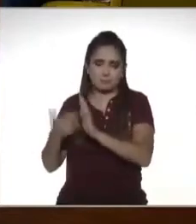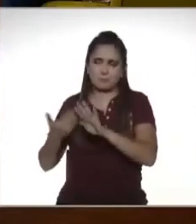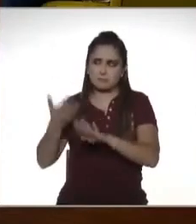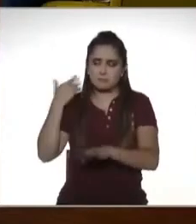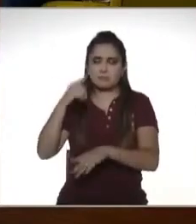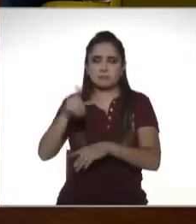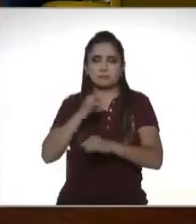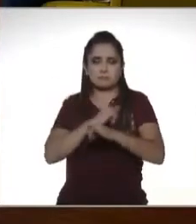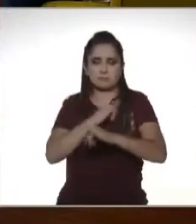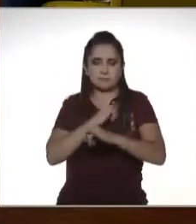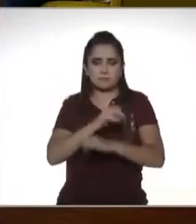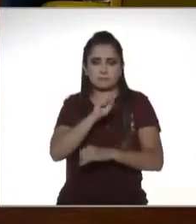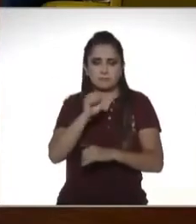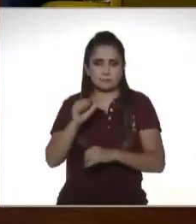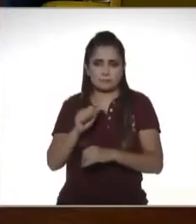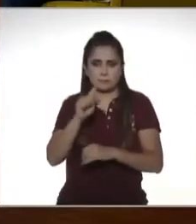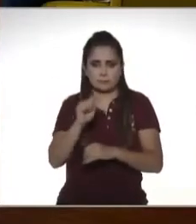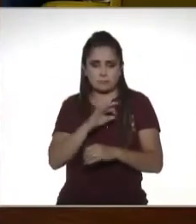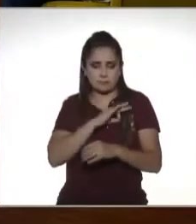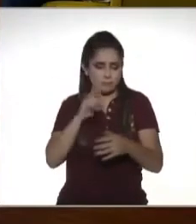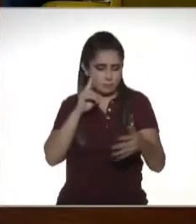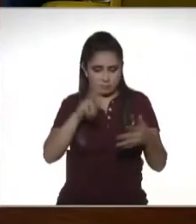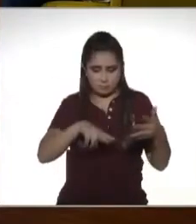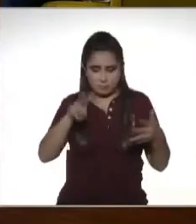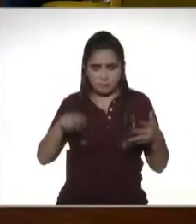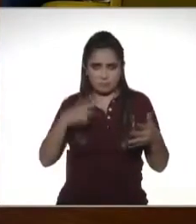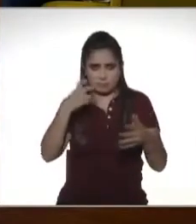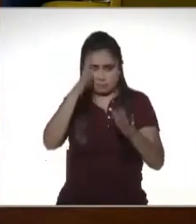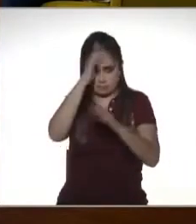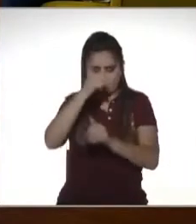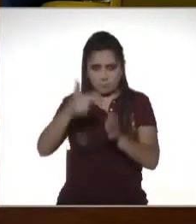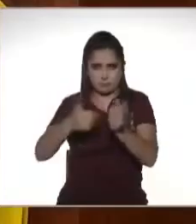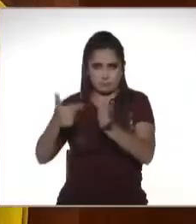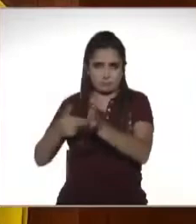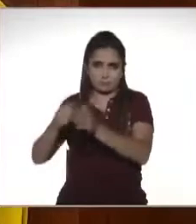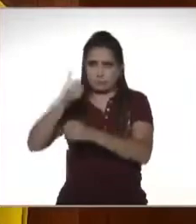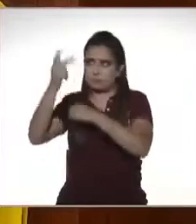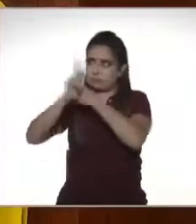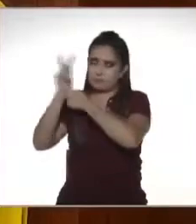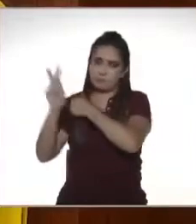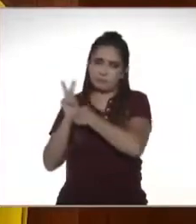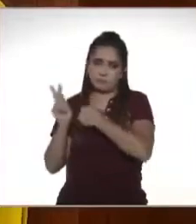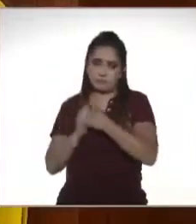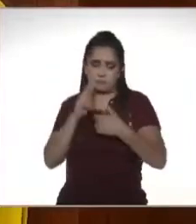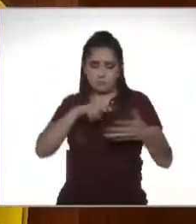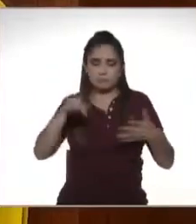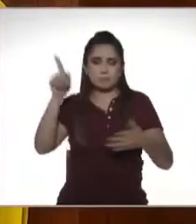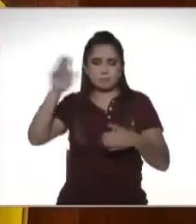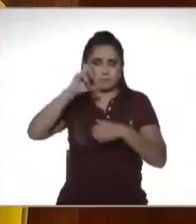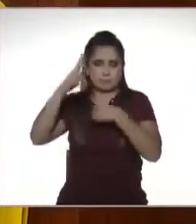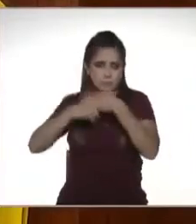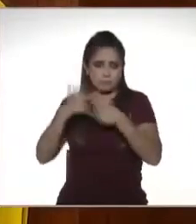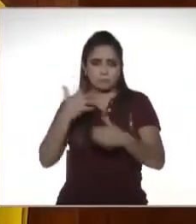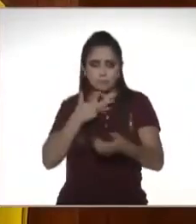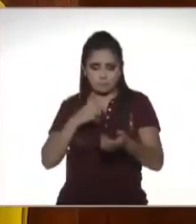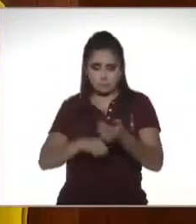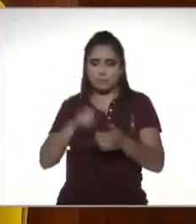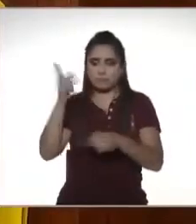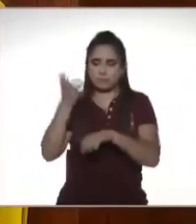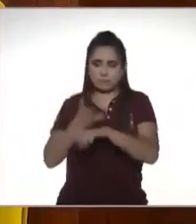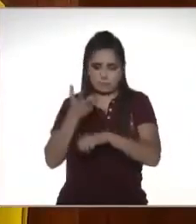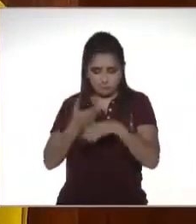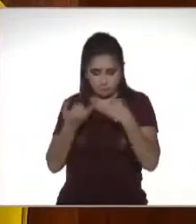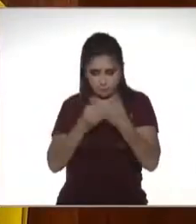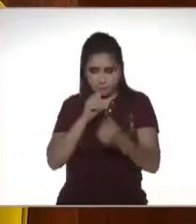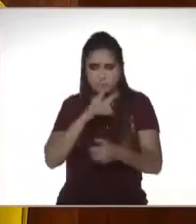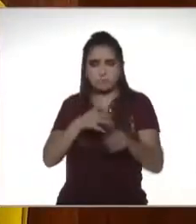en la página del portal del SAT pueden encontrar estos acuerdos vale la pena leerlos porque si con la gran mayoría de los países europeos se tiene con Estados Unidos con